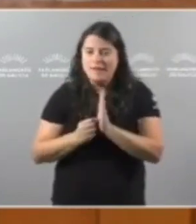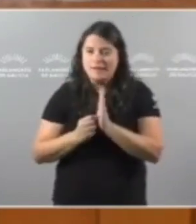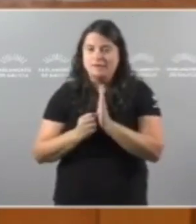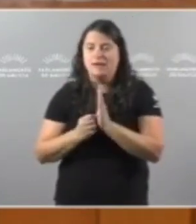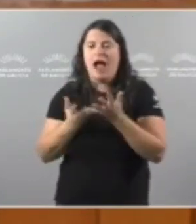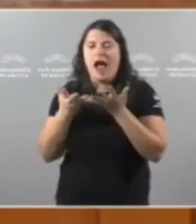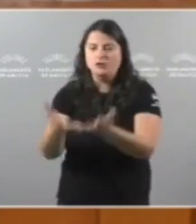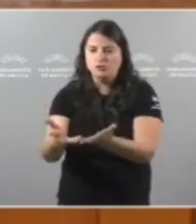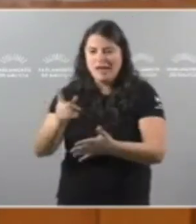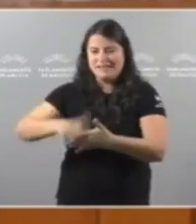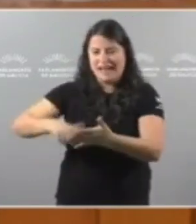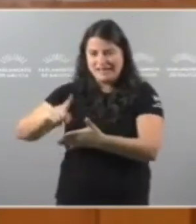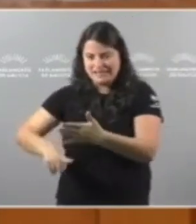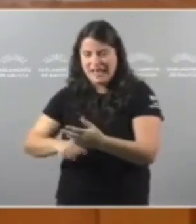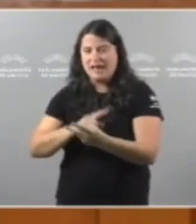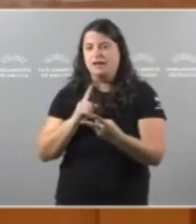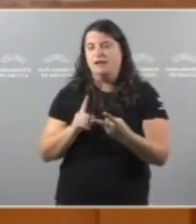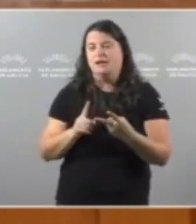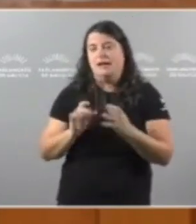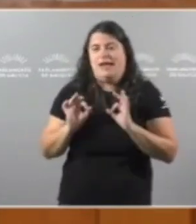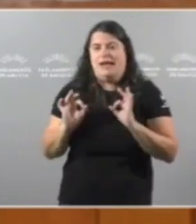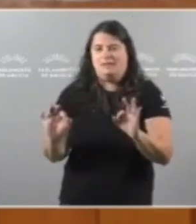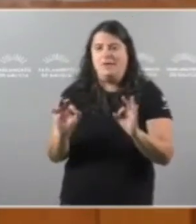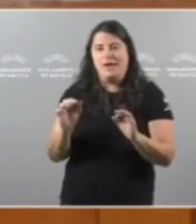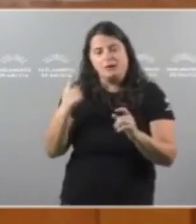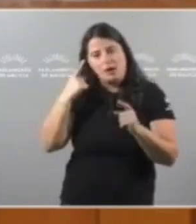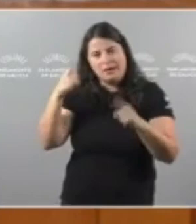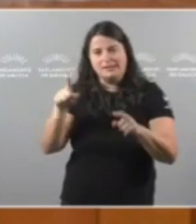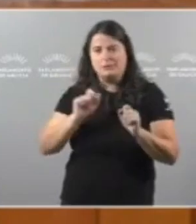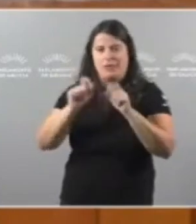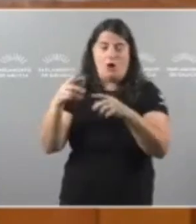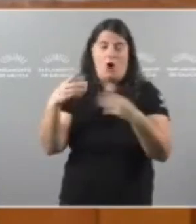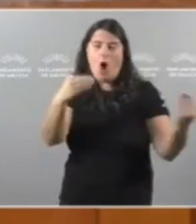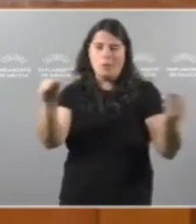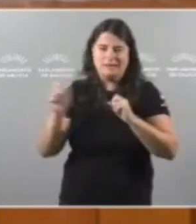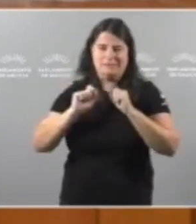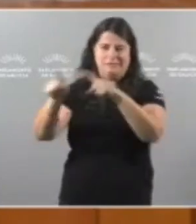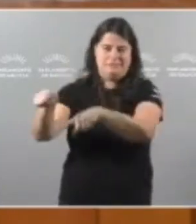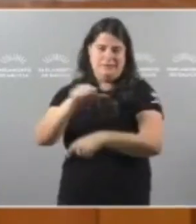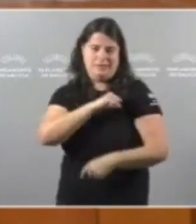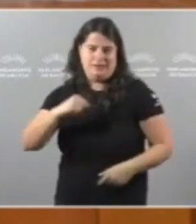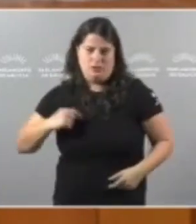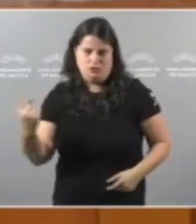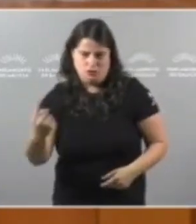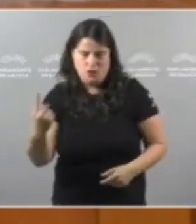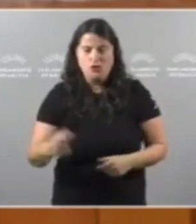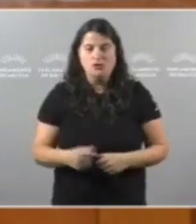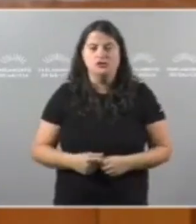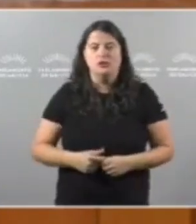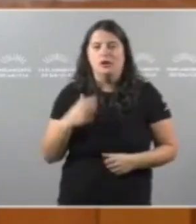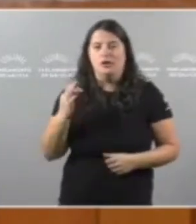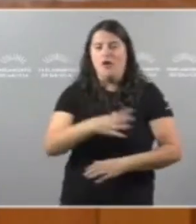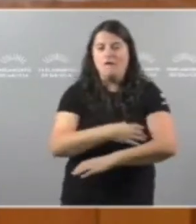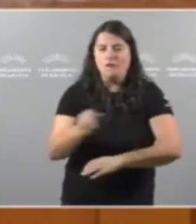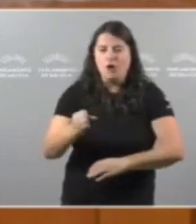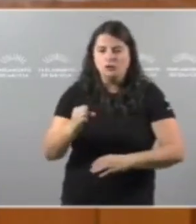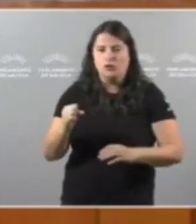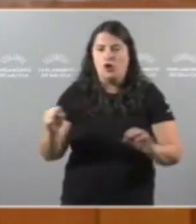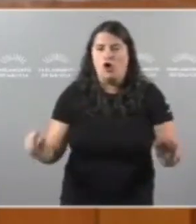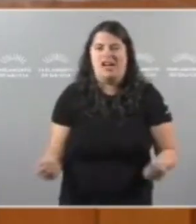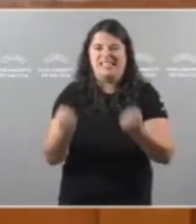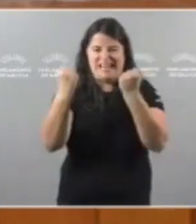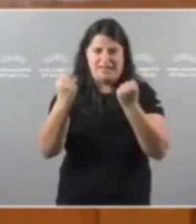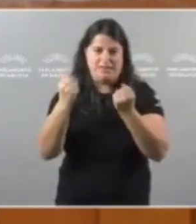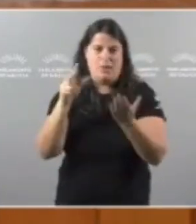lugar Especialmente Para facilitar Emancipación Da xente nova E impulsar Un fondo De rescate Hipotecario